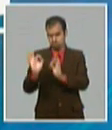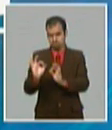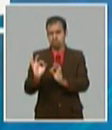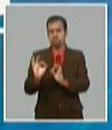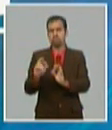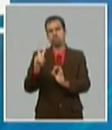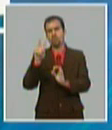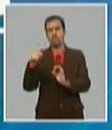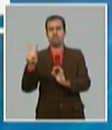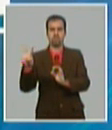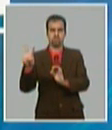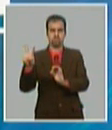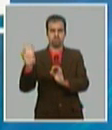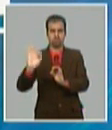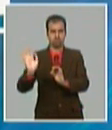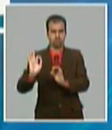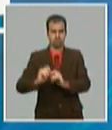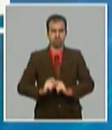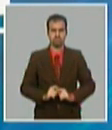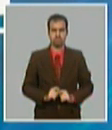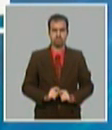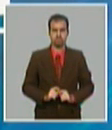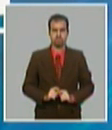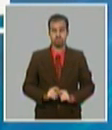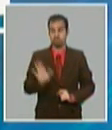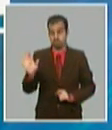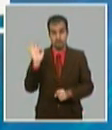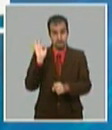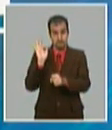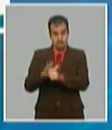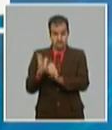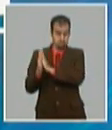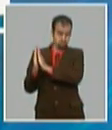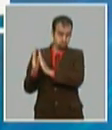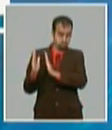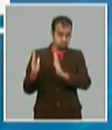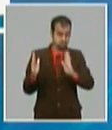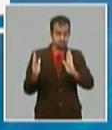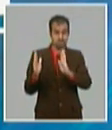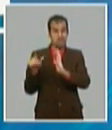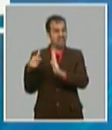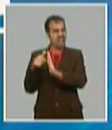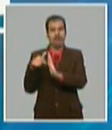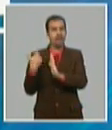un 2,2% ese es el punto de partida con el que entramos en el 2019